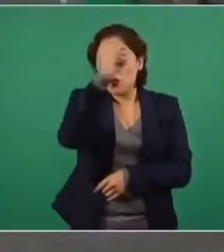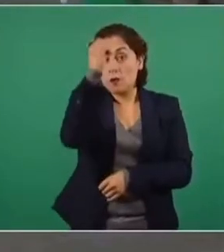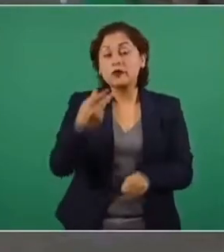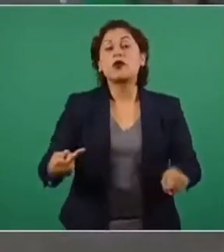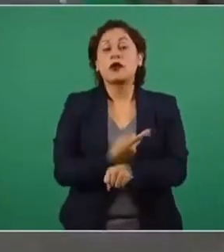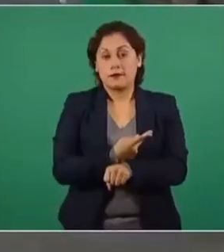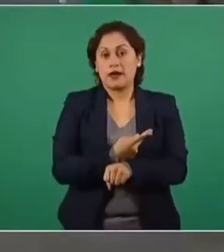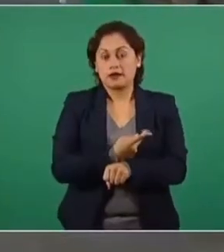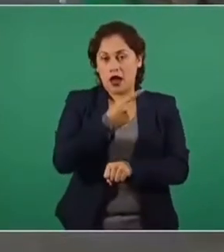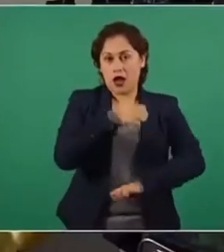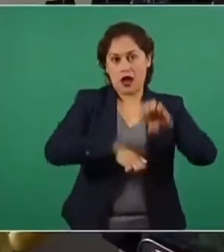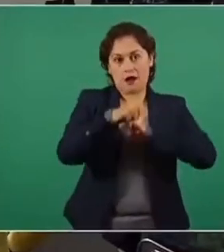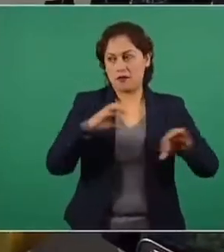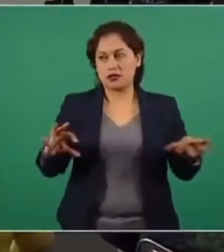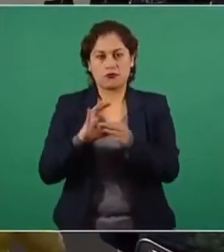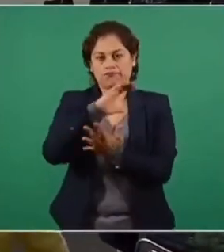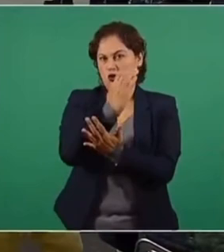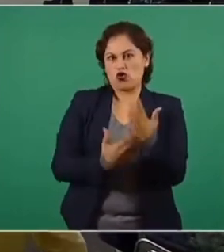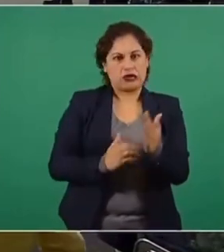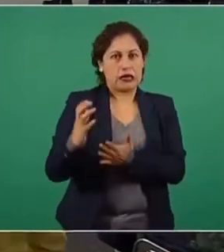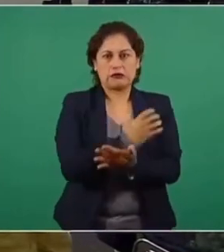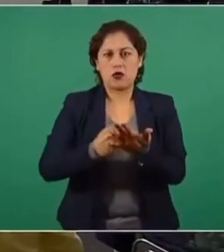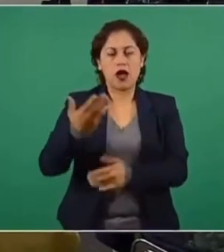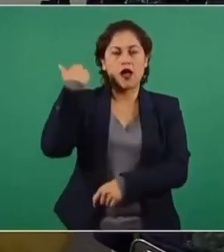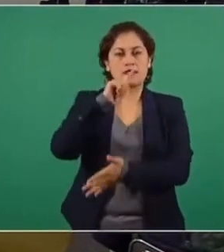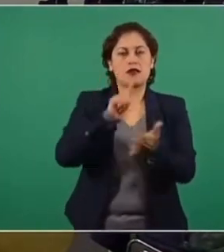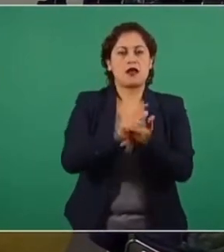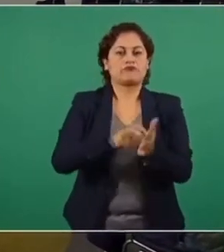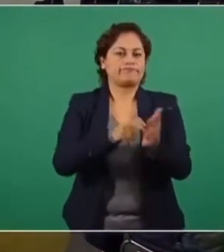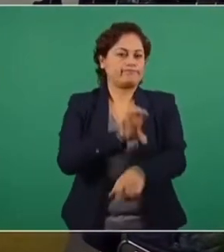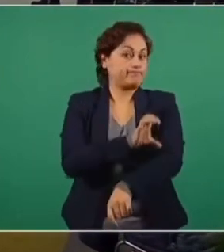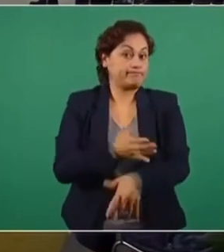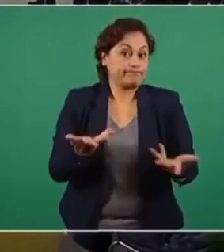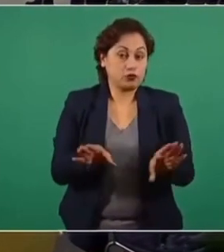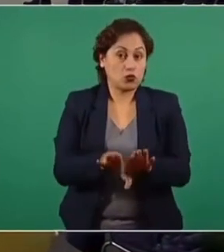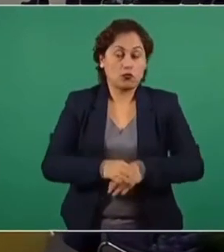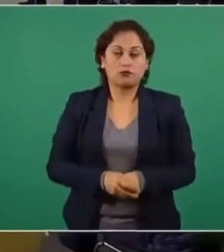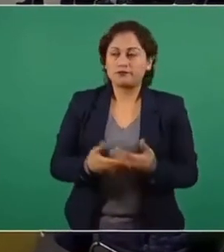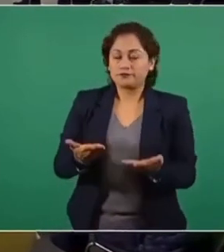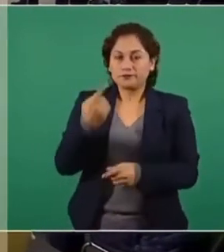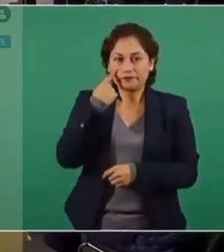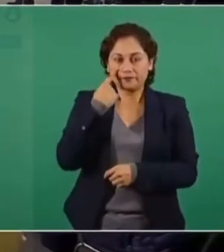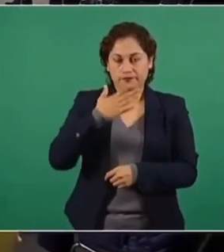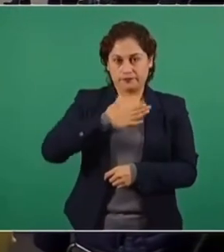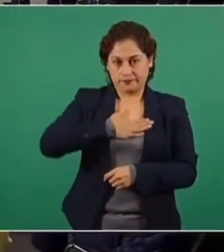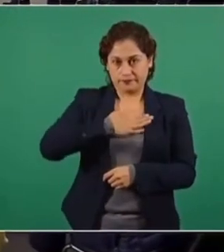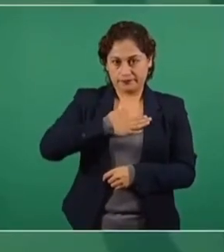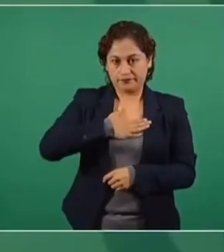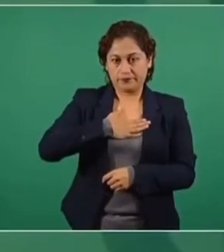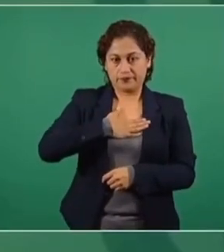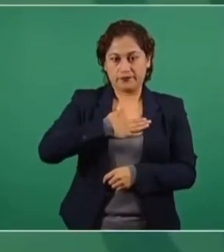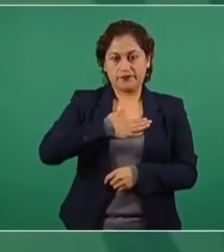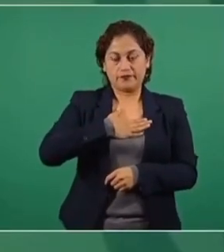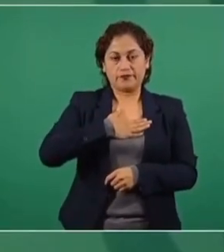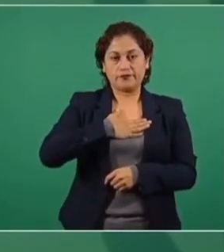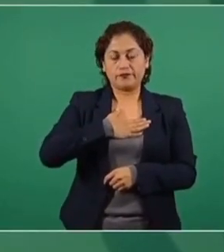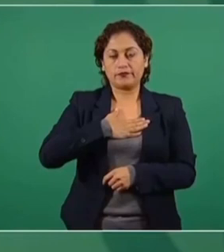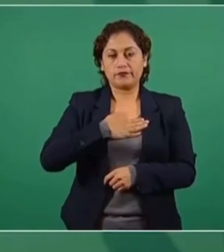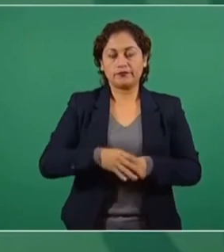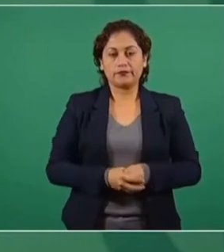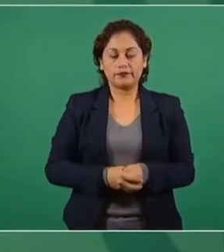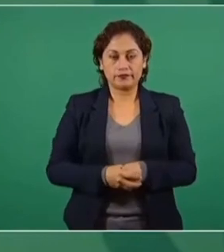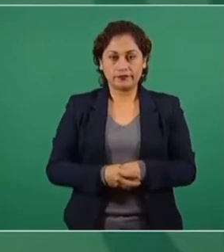empresa se hizo acreedora de tantísimos, tan enormes contratos a partir de la reforma energética? Bueno, parte de mi tiempo, considerablemente